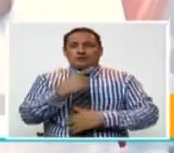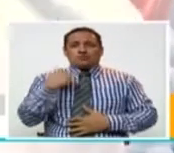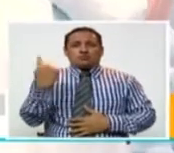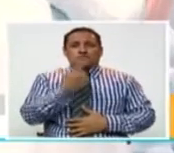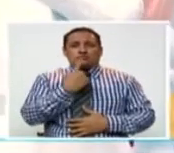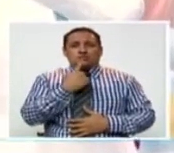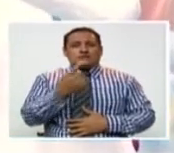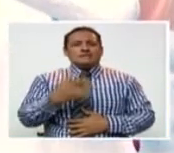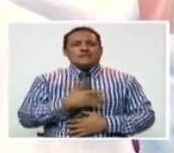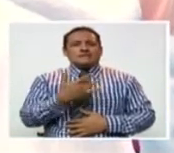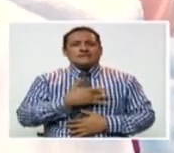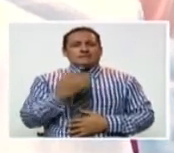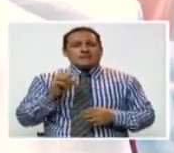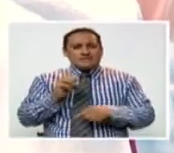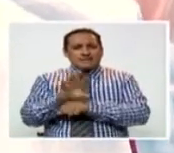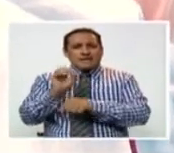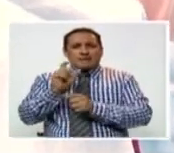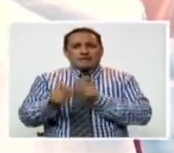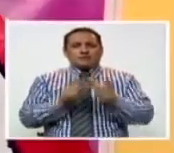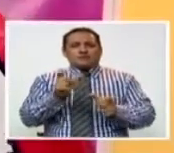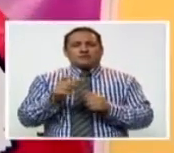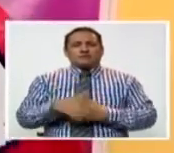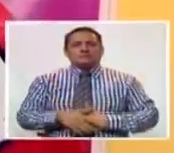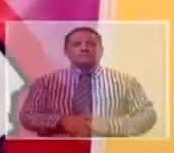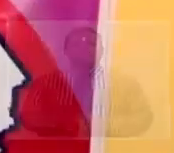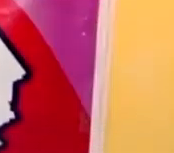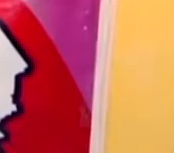difundir y sensibilizar a la población.